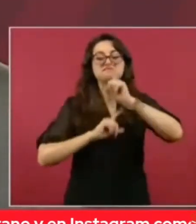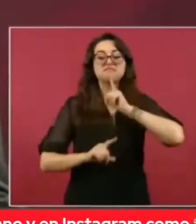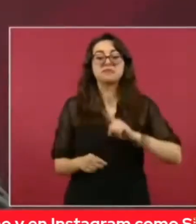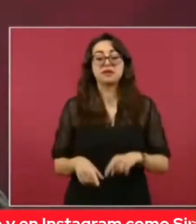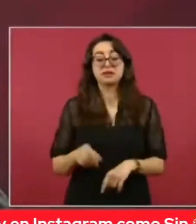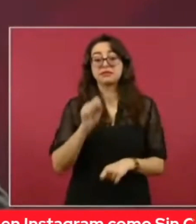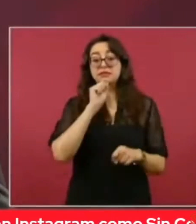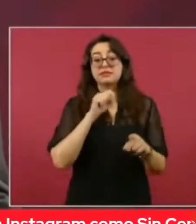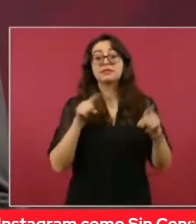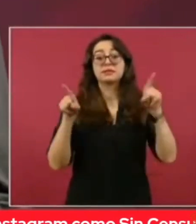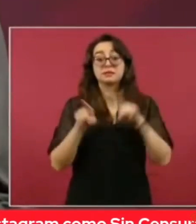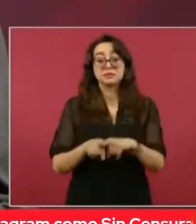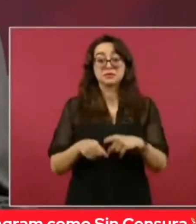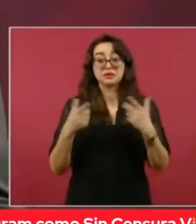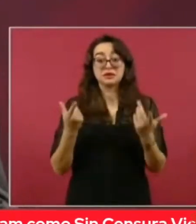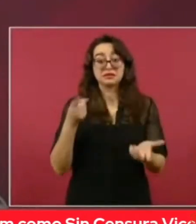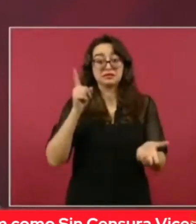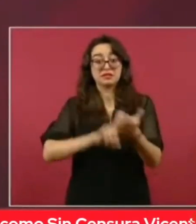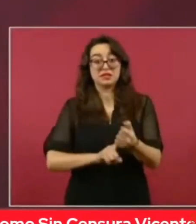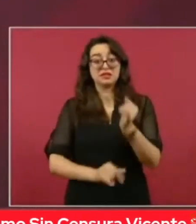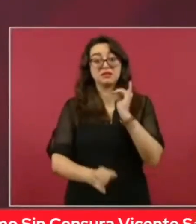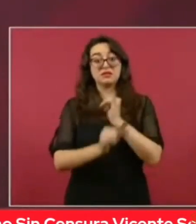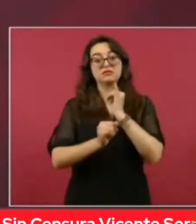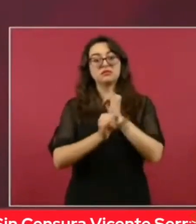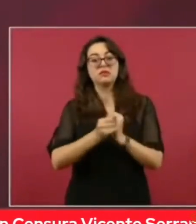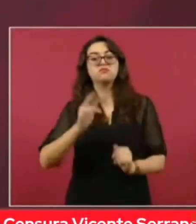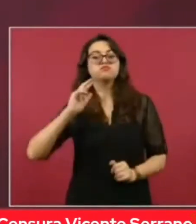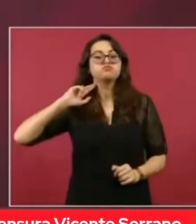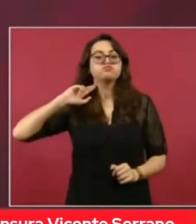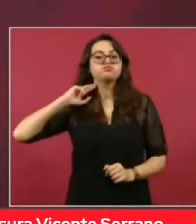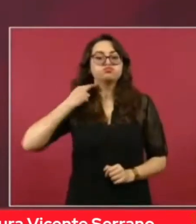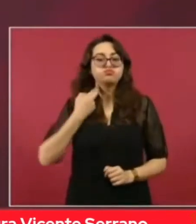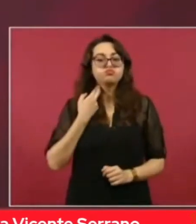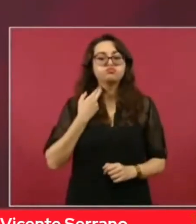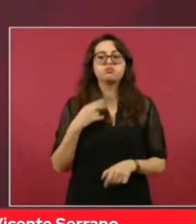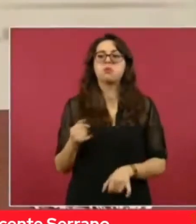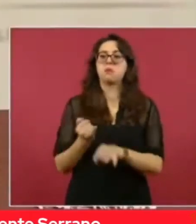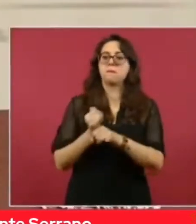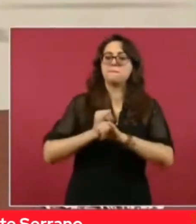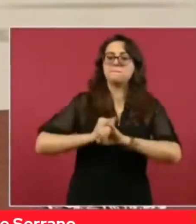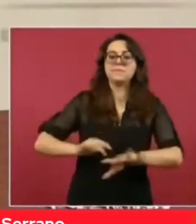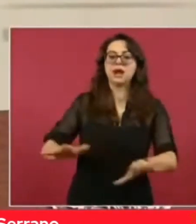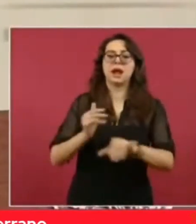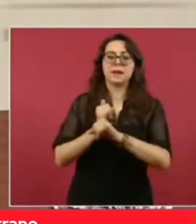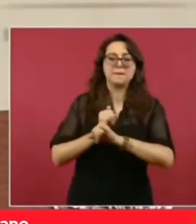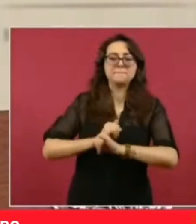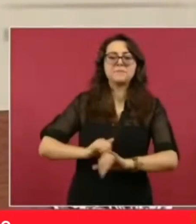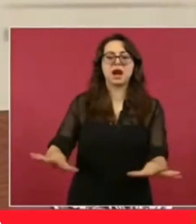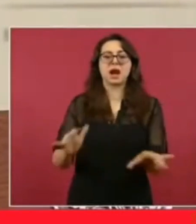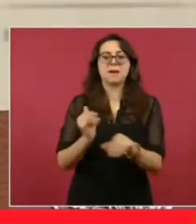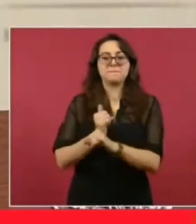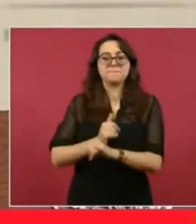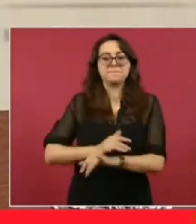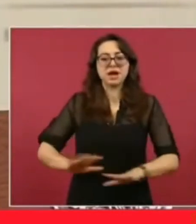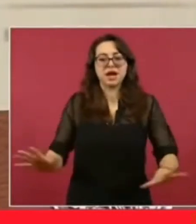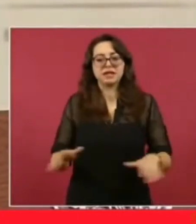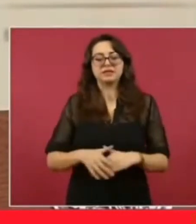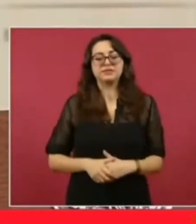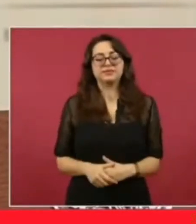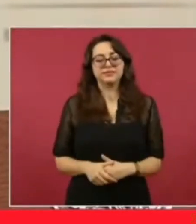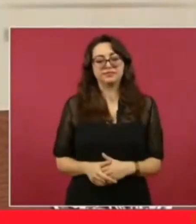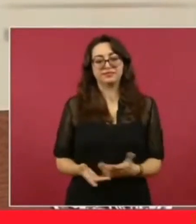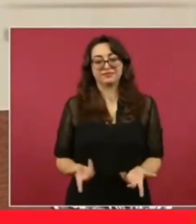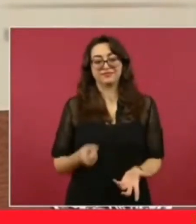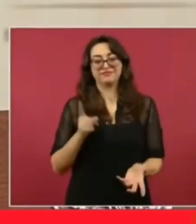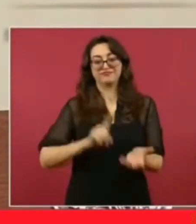manejados, operados, aceitados